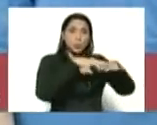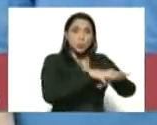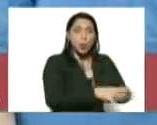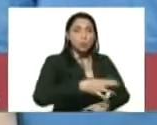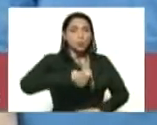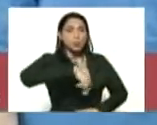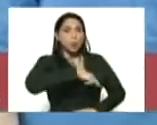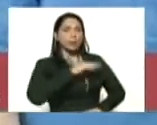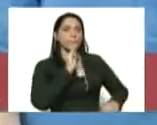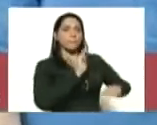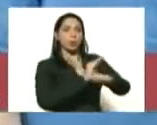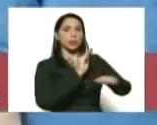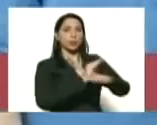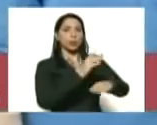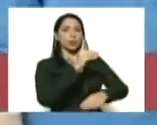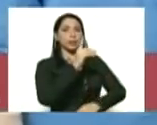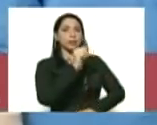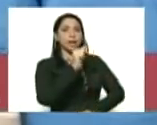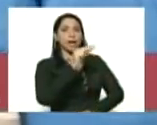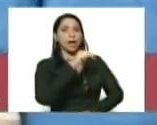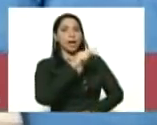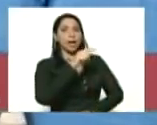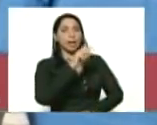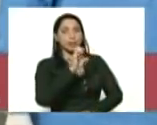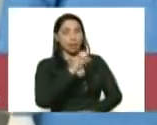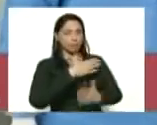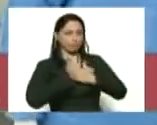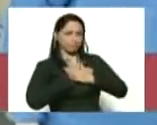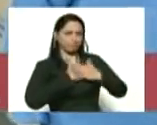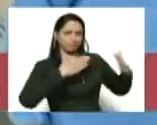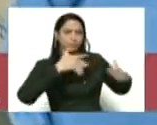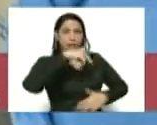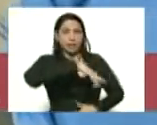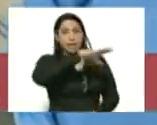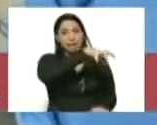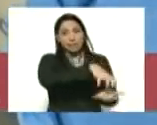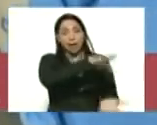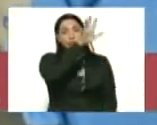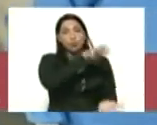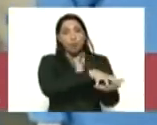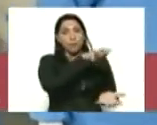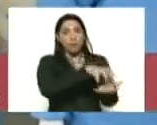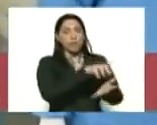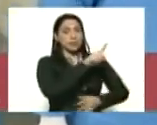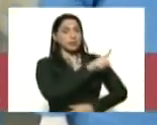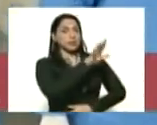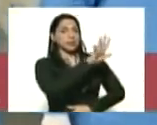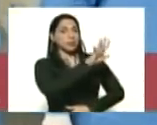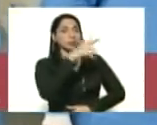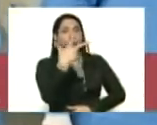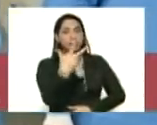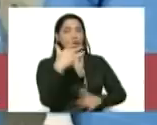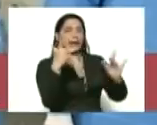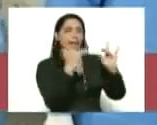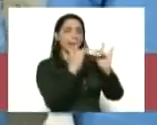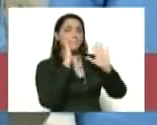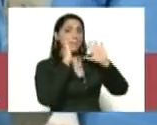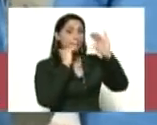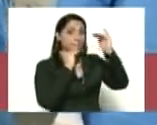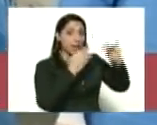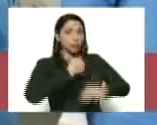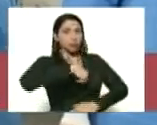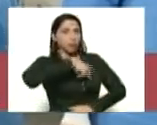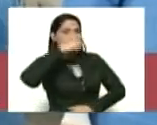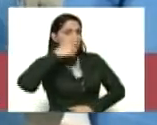protector Dante Río se ha dispuesto señor presidente aquí en el estado de Nueva Esparta de 153 camas para atender a nuestros